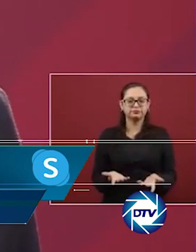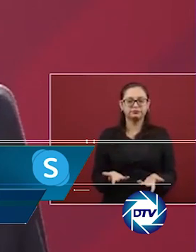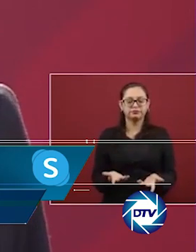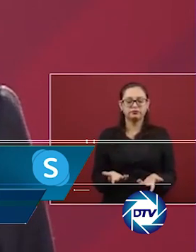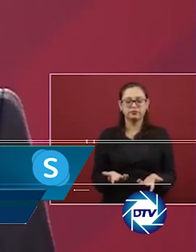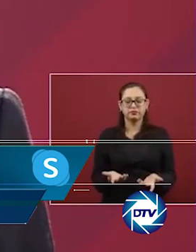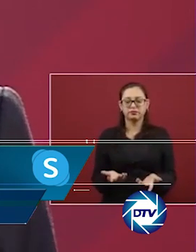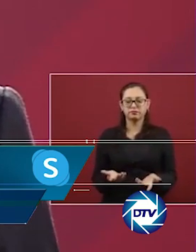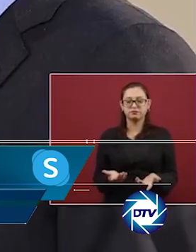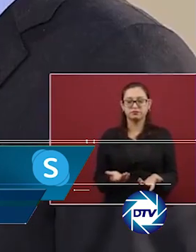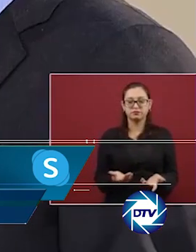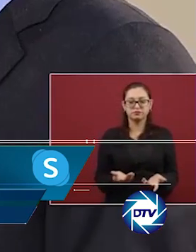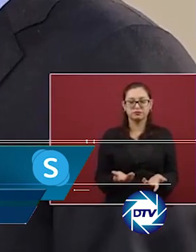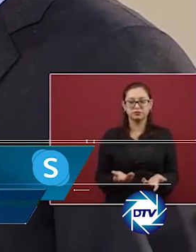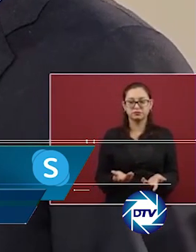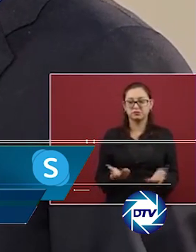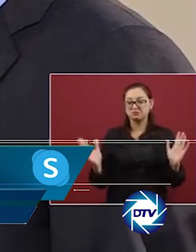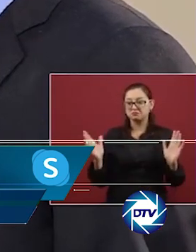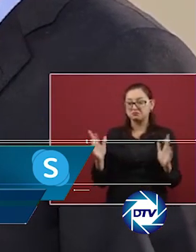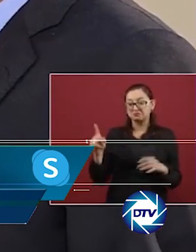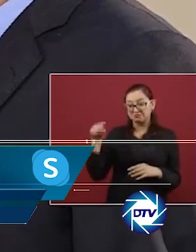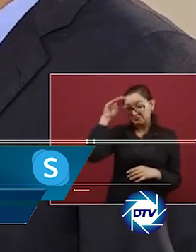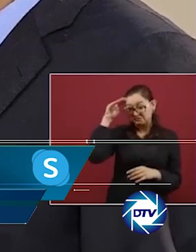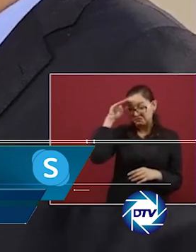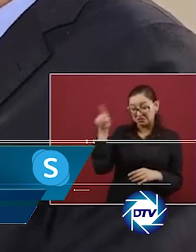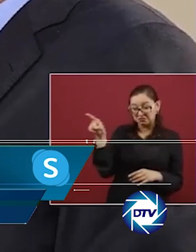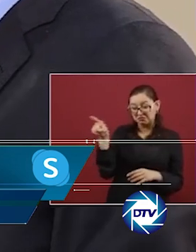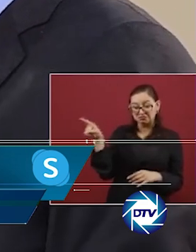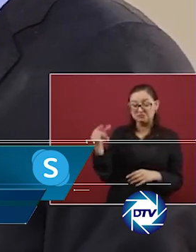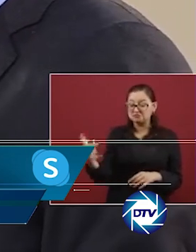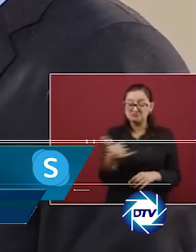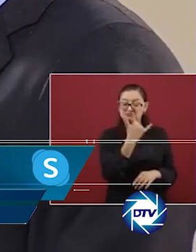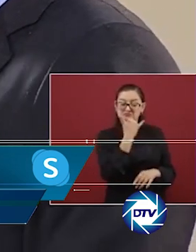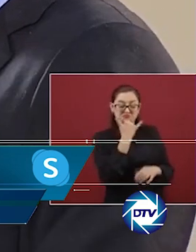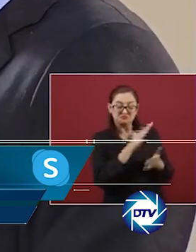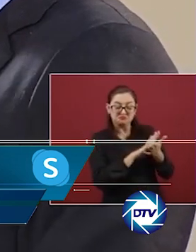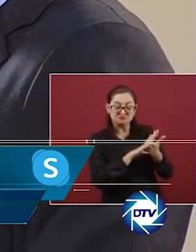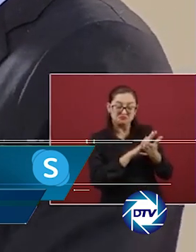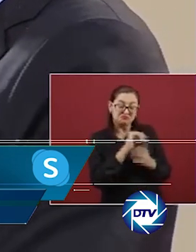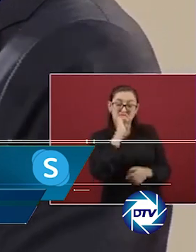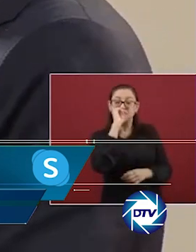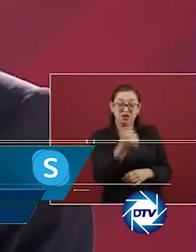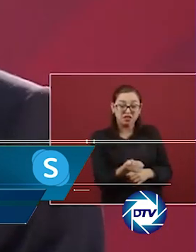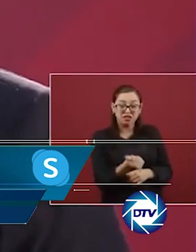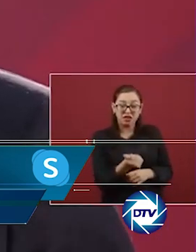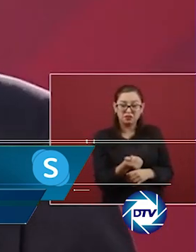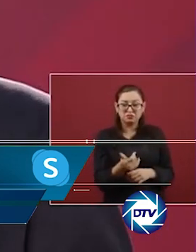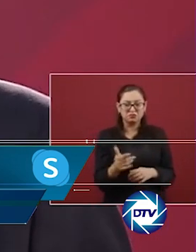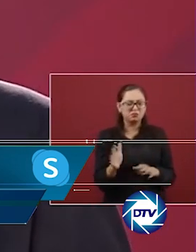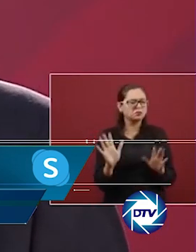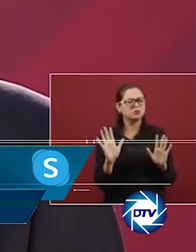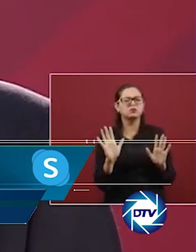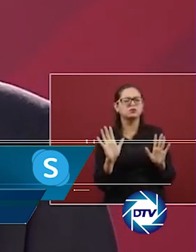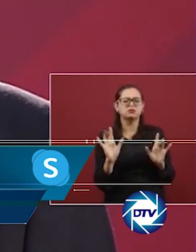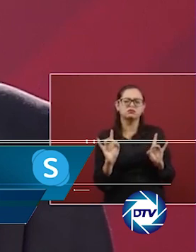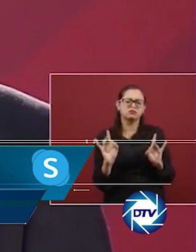Roberto Nájera y Zayda son oriundos del mismo municipio donde se encuentra el rancho de La